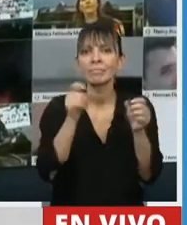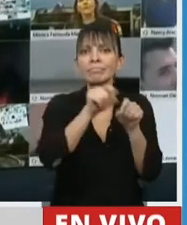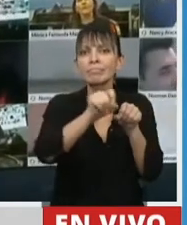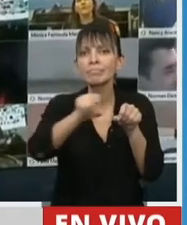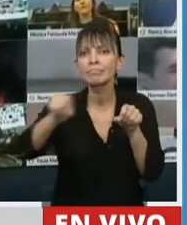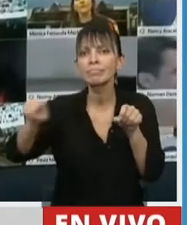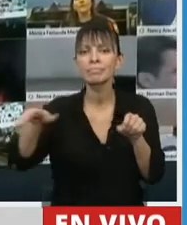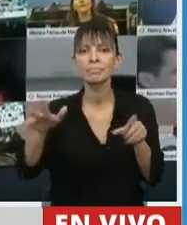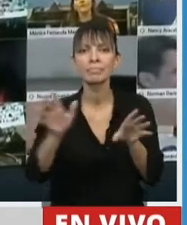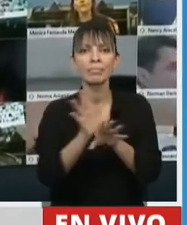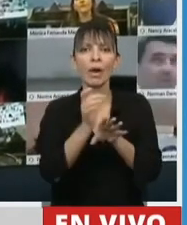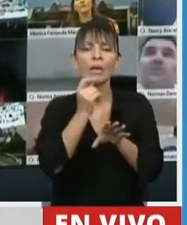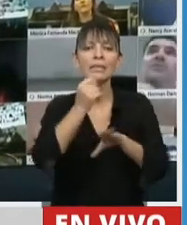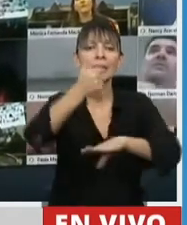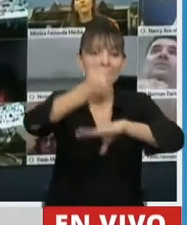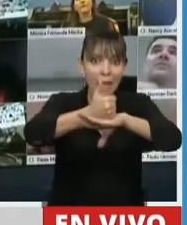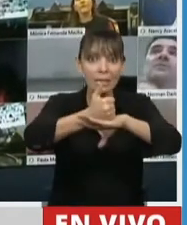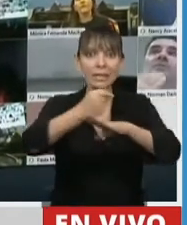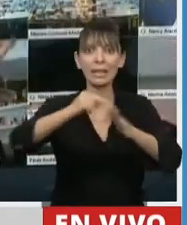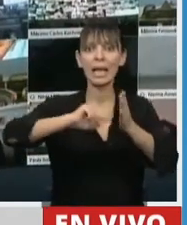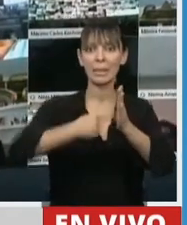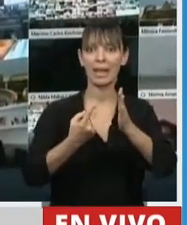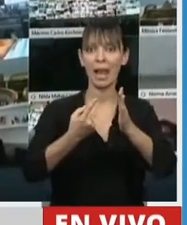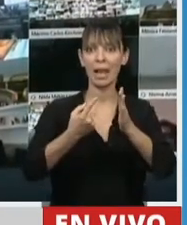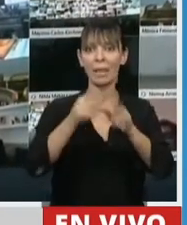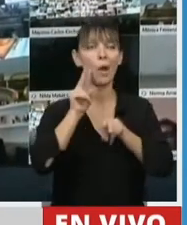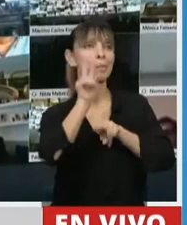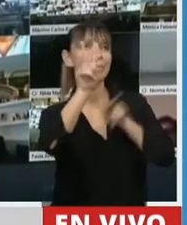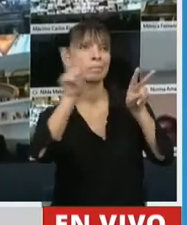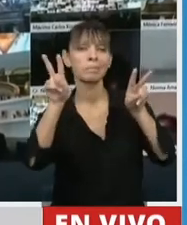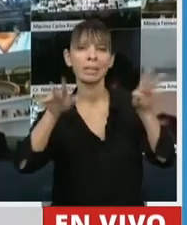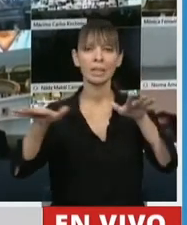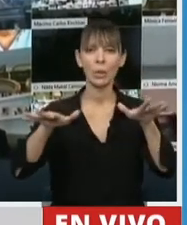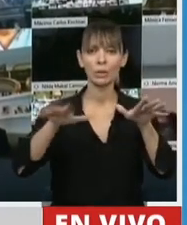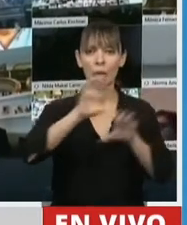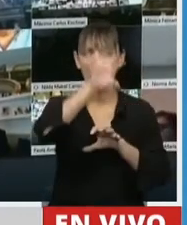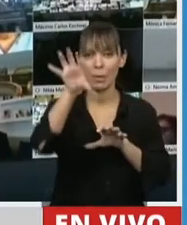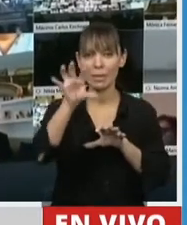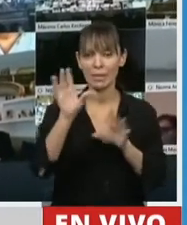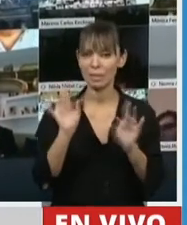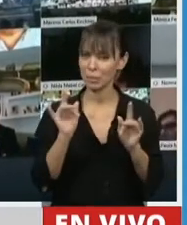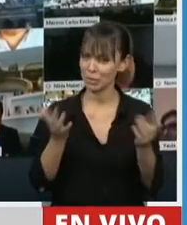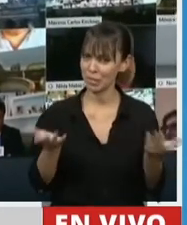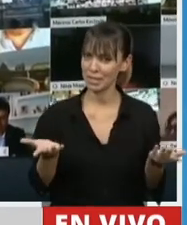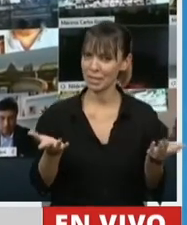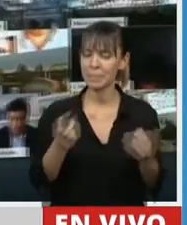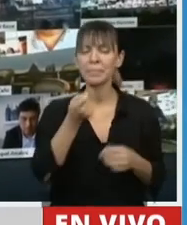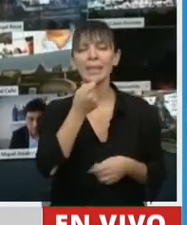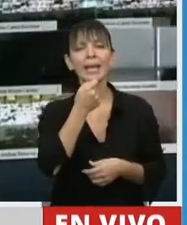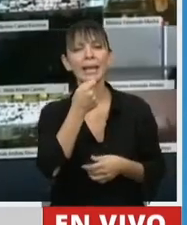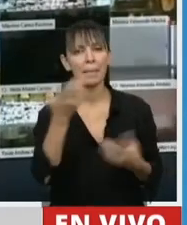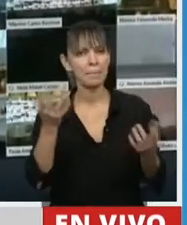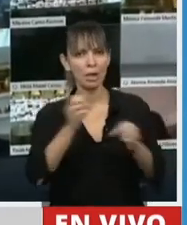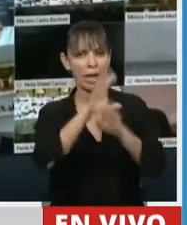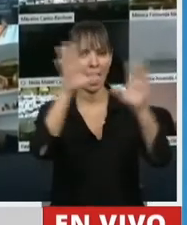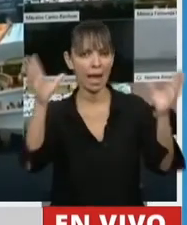sentado o parado en la capital federal de nuestro país que en el interior de la Argentina. Quiero dar un ejemplo muy